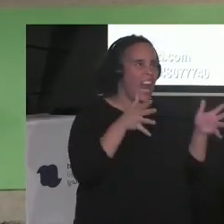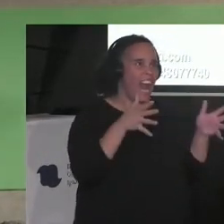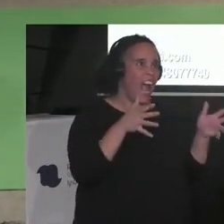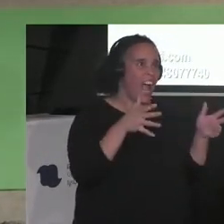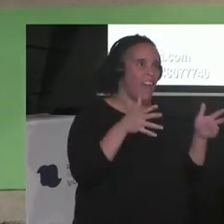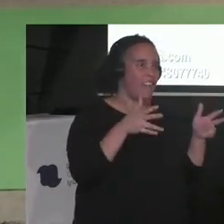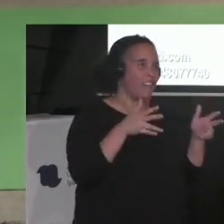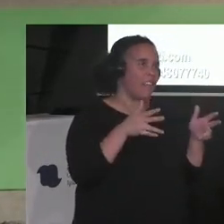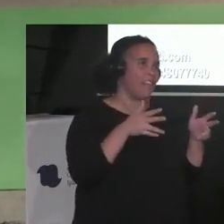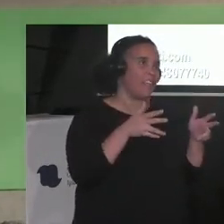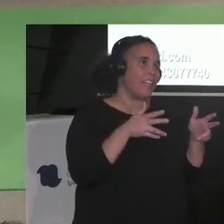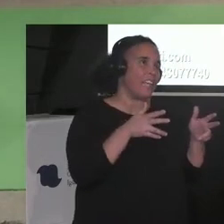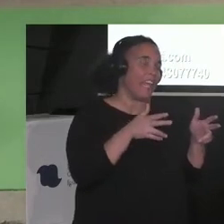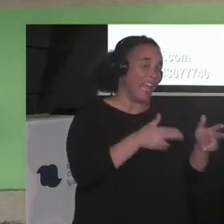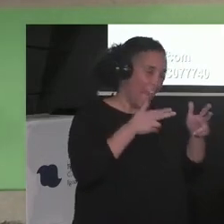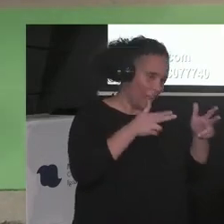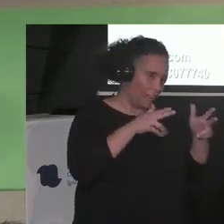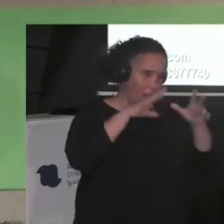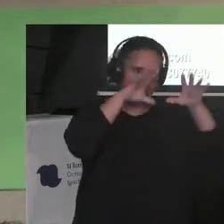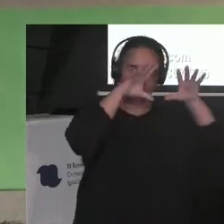convirtió en el único tema.